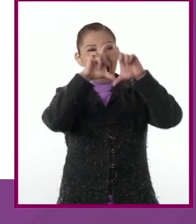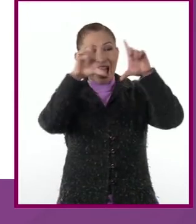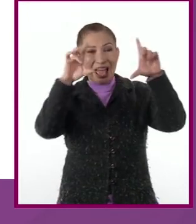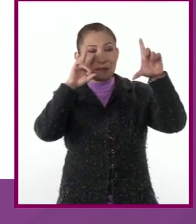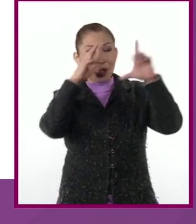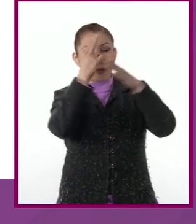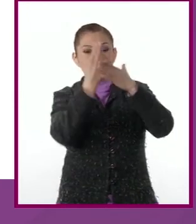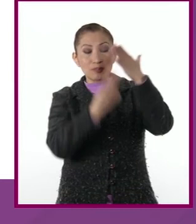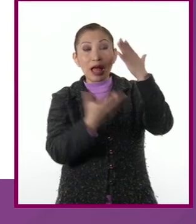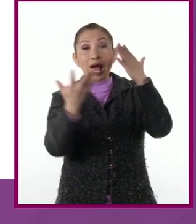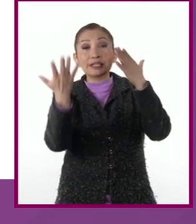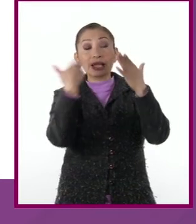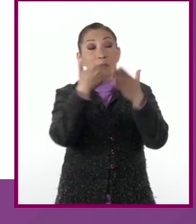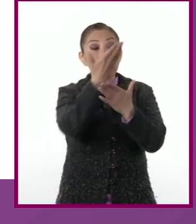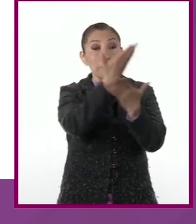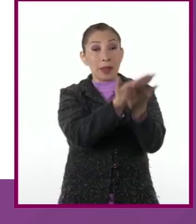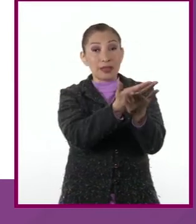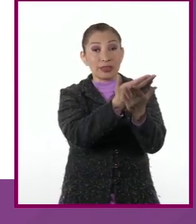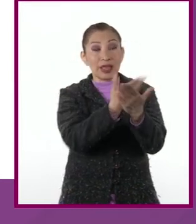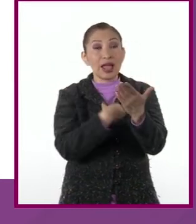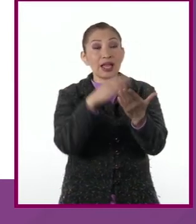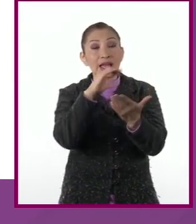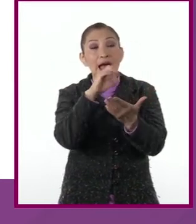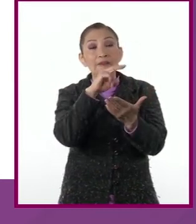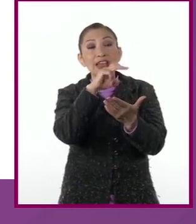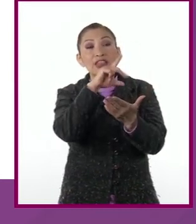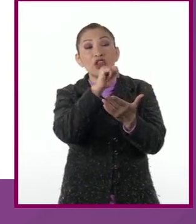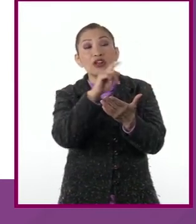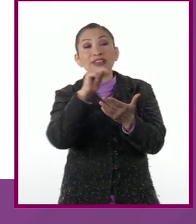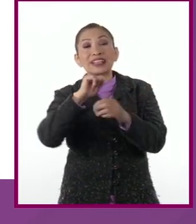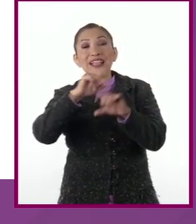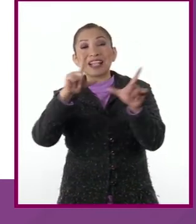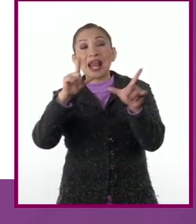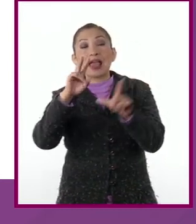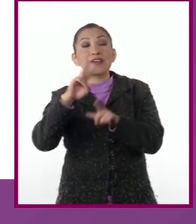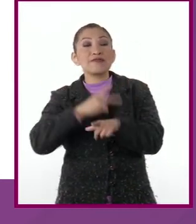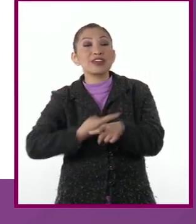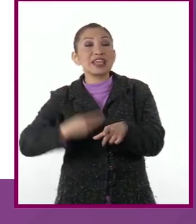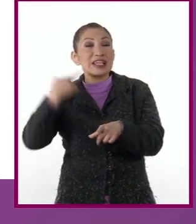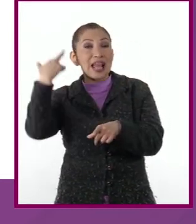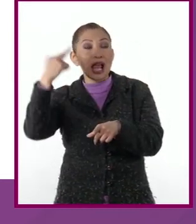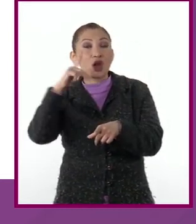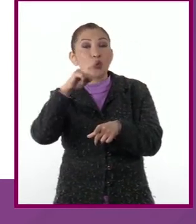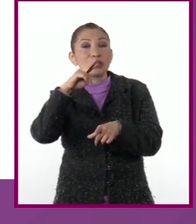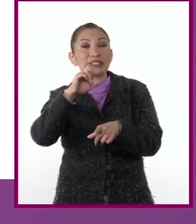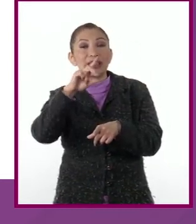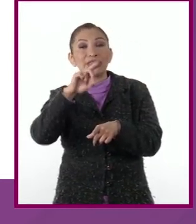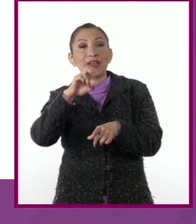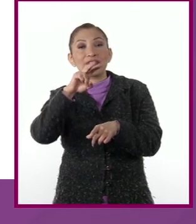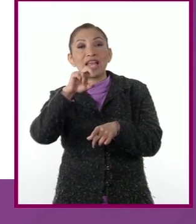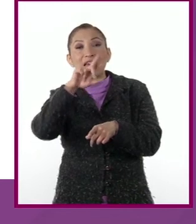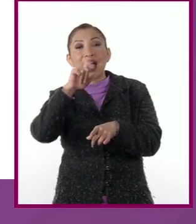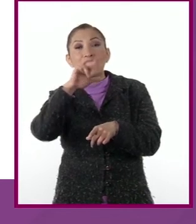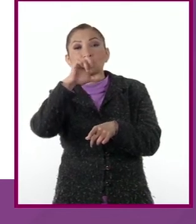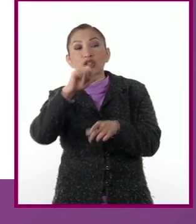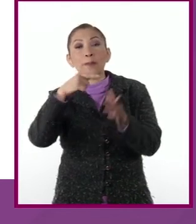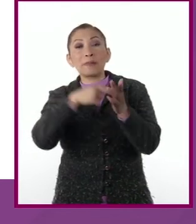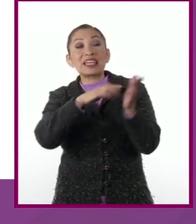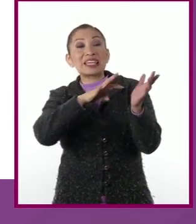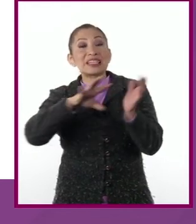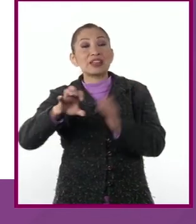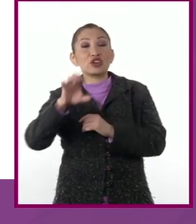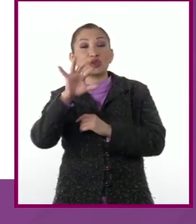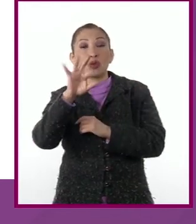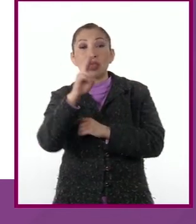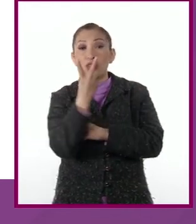fue realizado a petición del cabildo de Claxcala y del virrey Luis de Velasco en 1552.